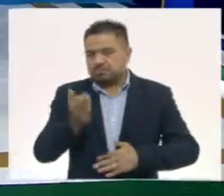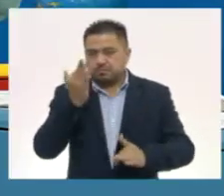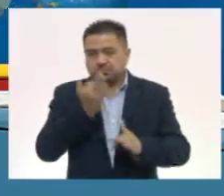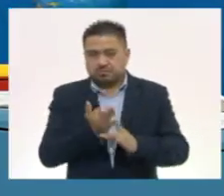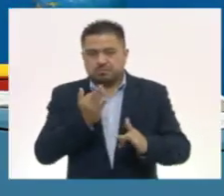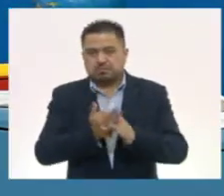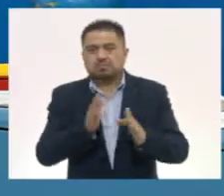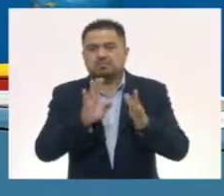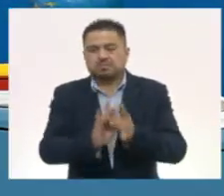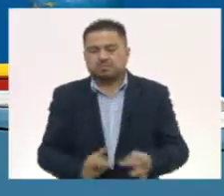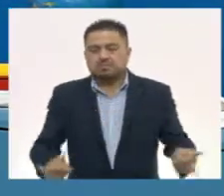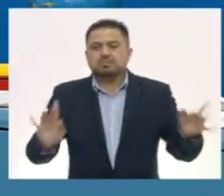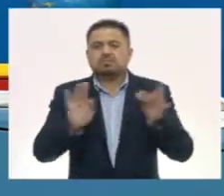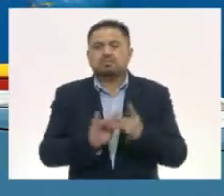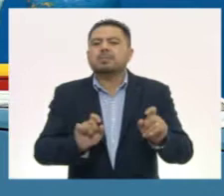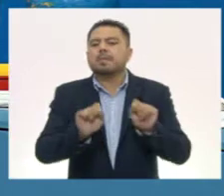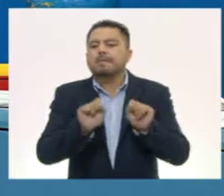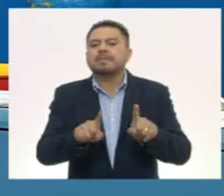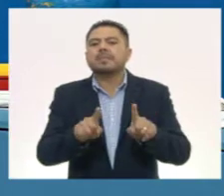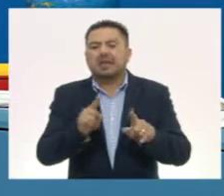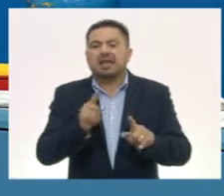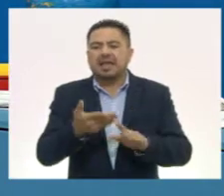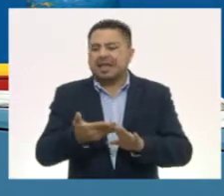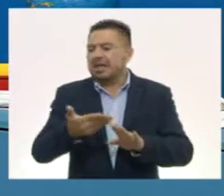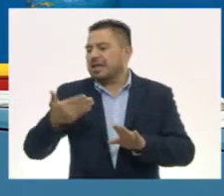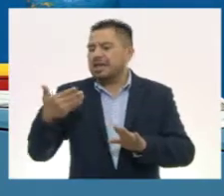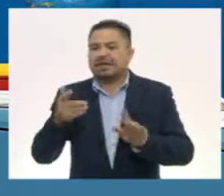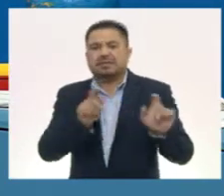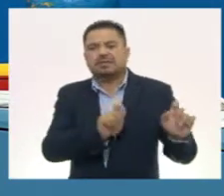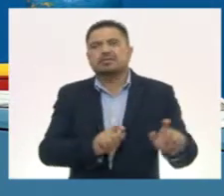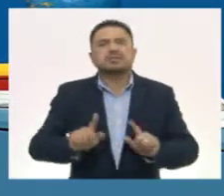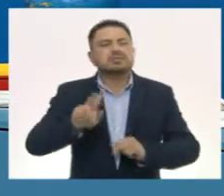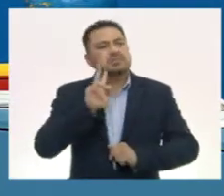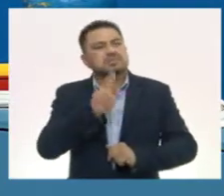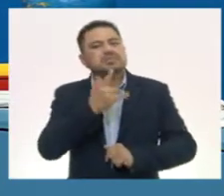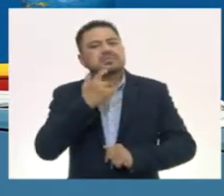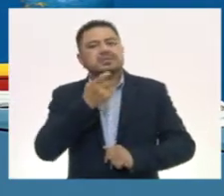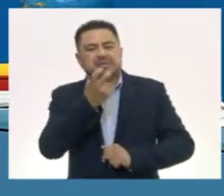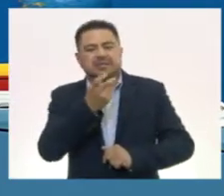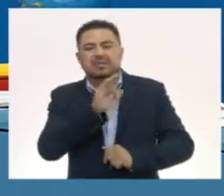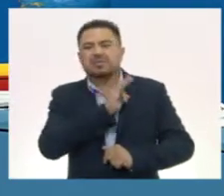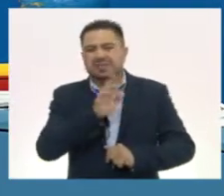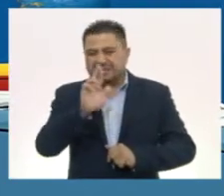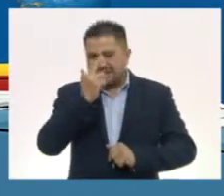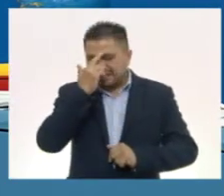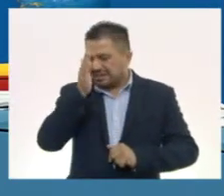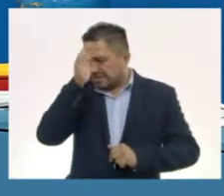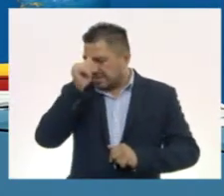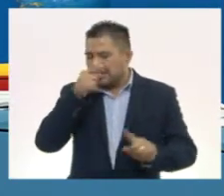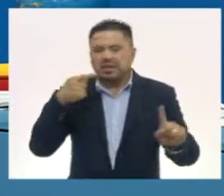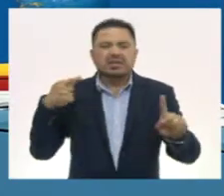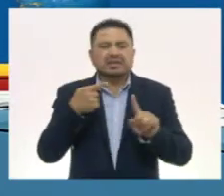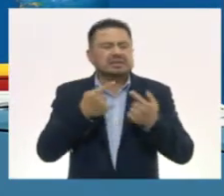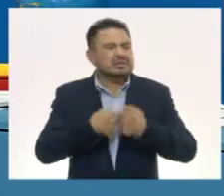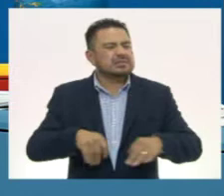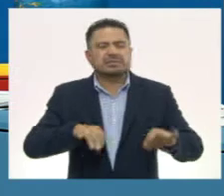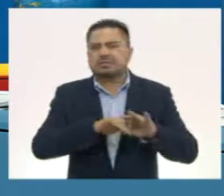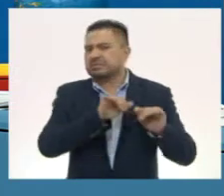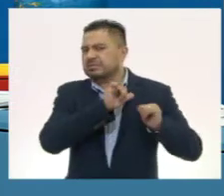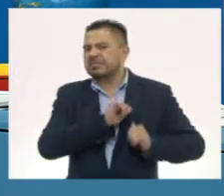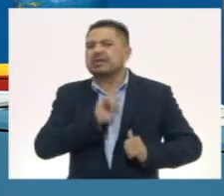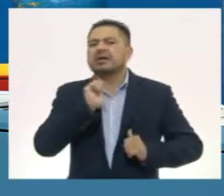hacer un recuento también de lo que vimos en la sesión anterior. Si recordarás, en la sesión anterior nos enfocamos principalmente